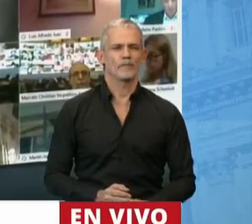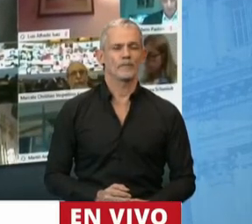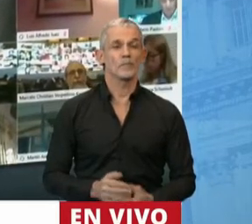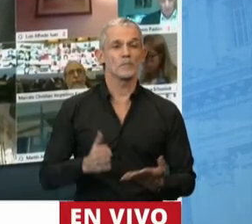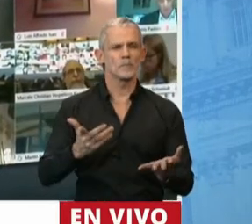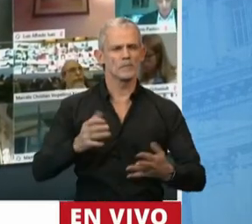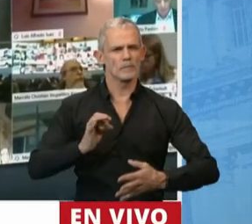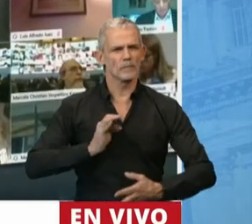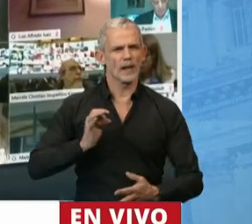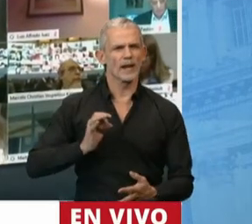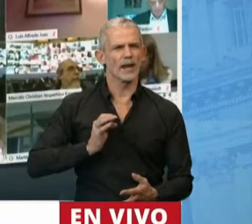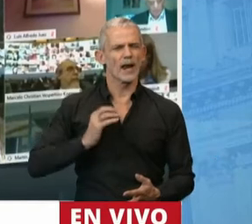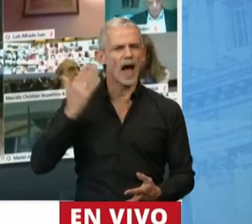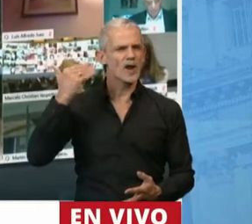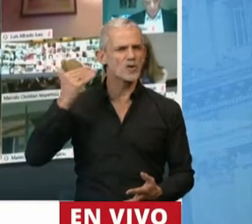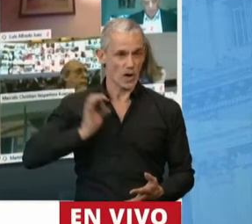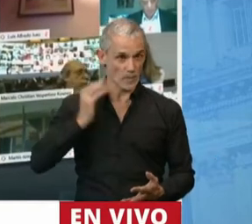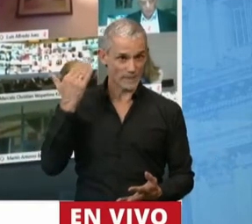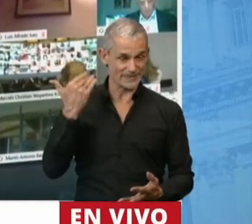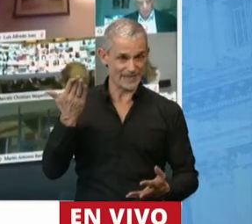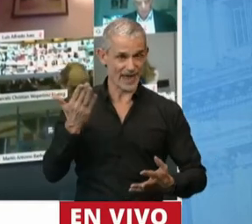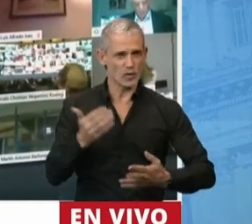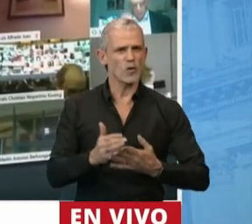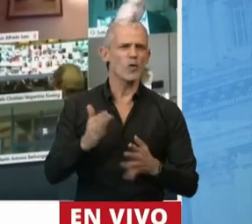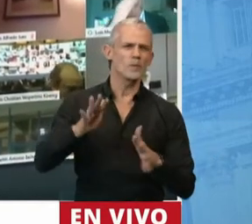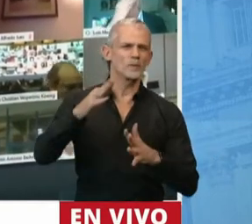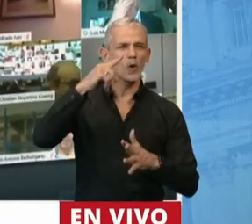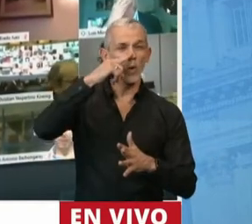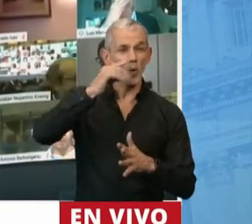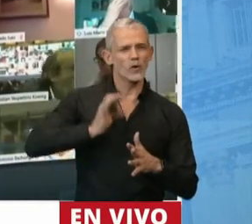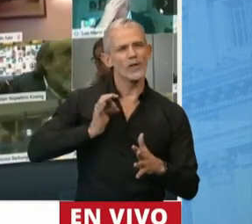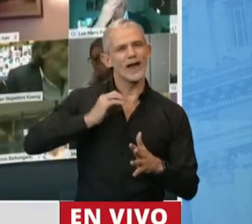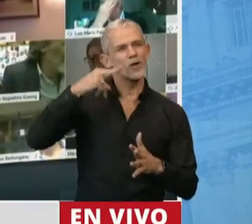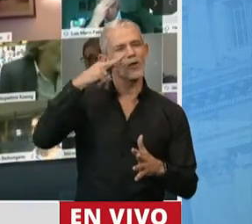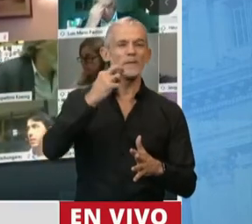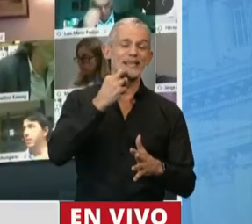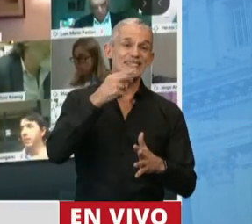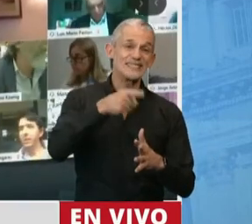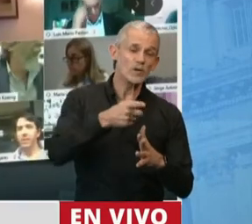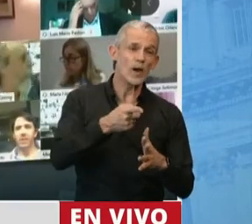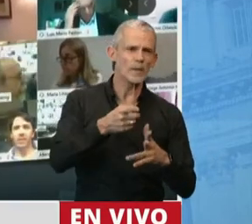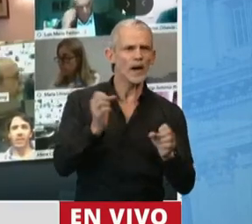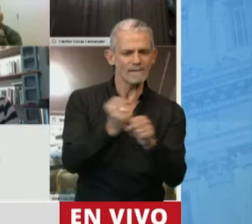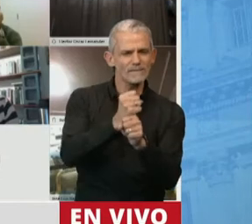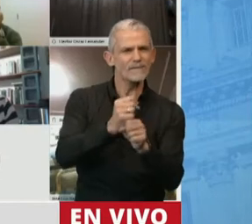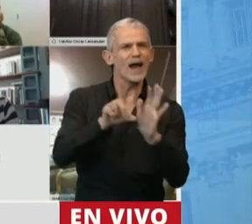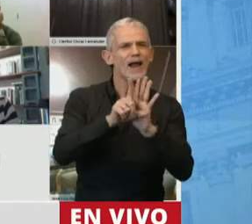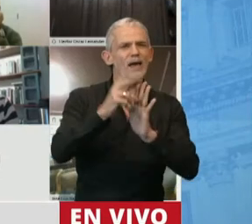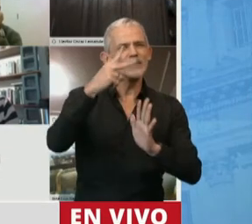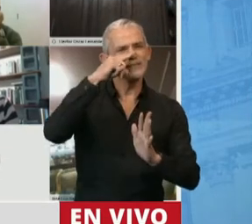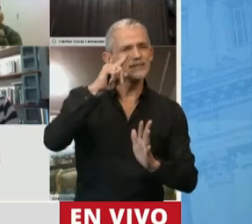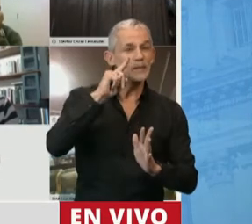El año pasado, allá por junio de 2019, estábamos aprobando la ley 27